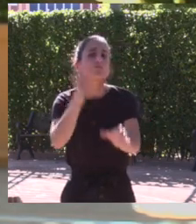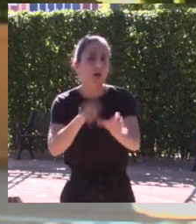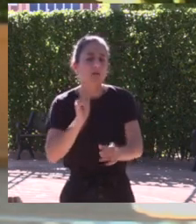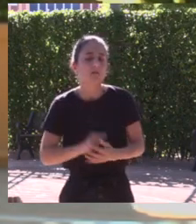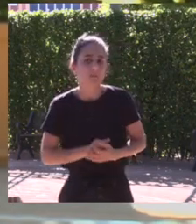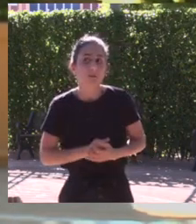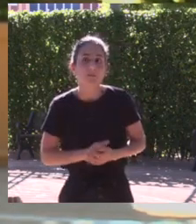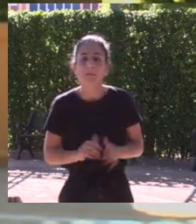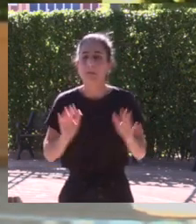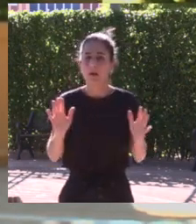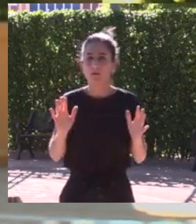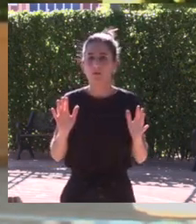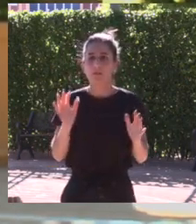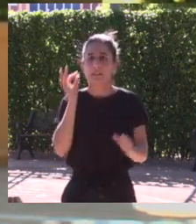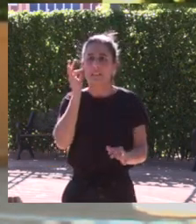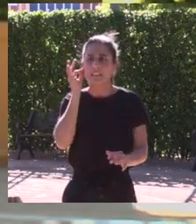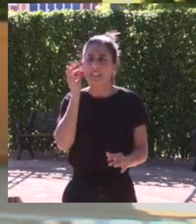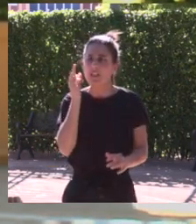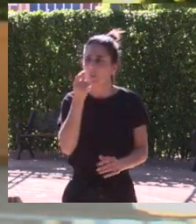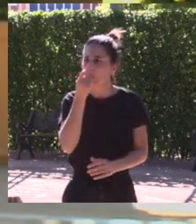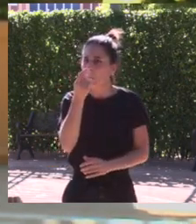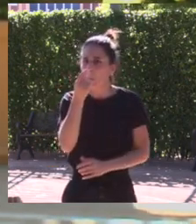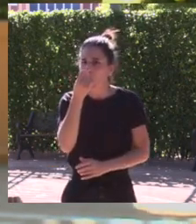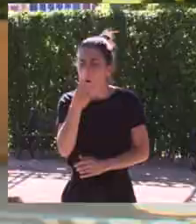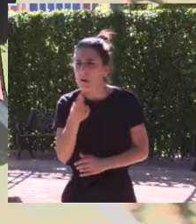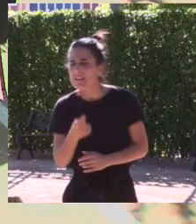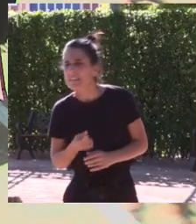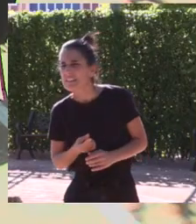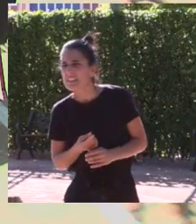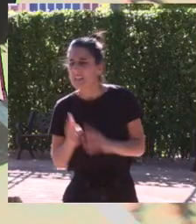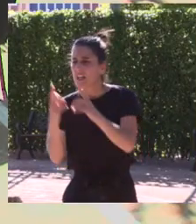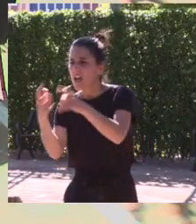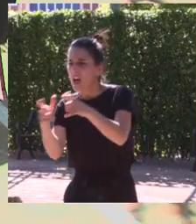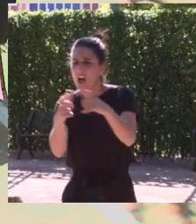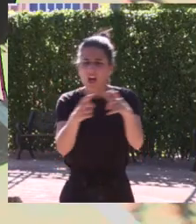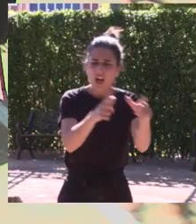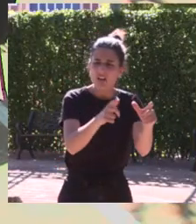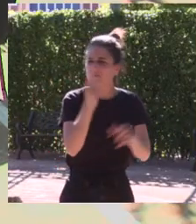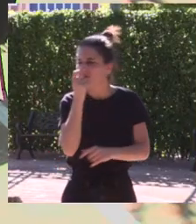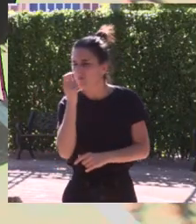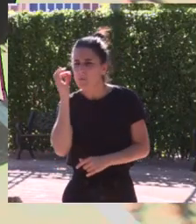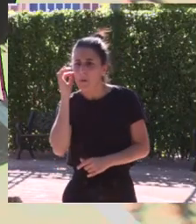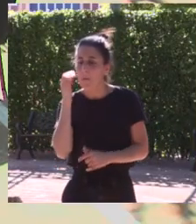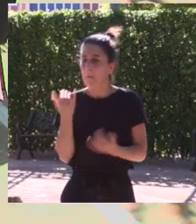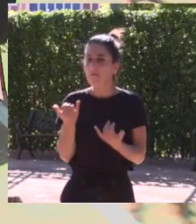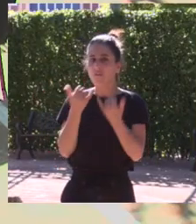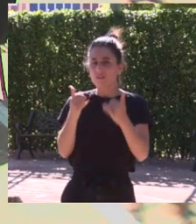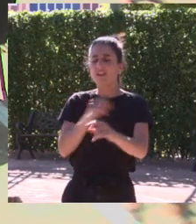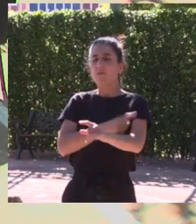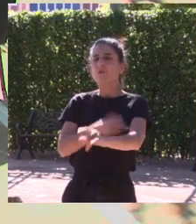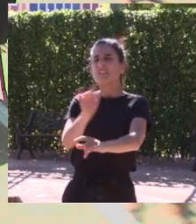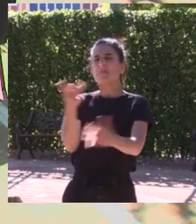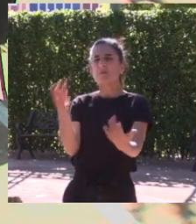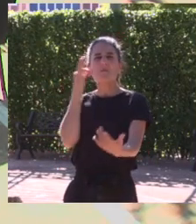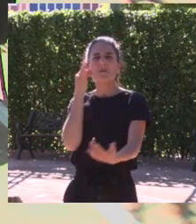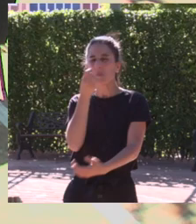Olímpicos. Sin embargo, había pocas chicas en pocas modalidades deportivas que estaban invitadas a ir a esa gran fiesta del